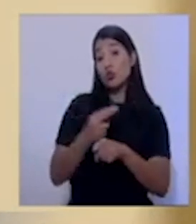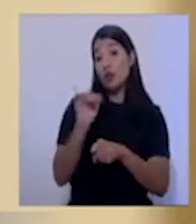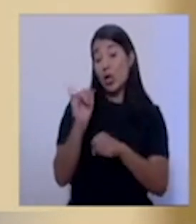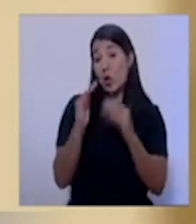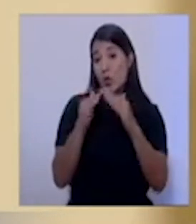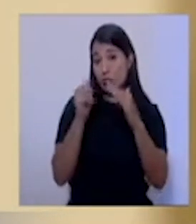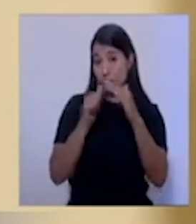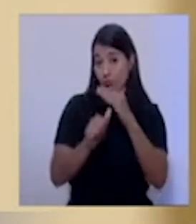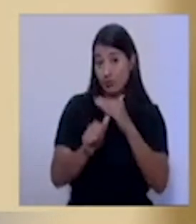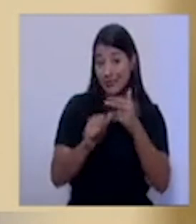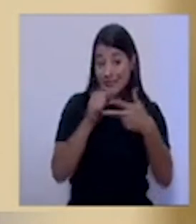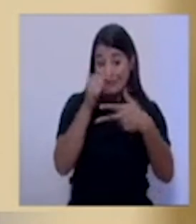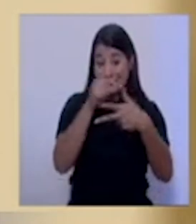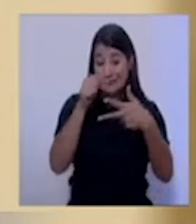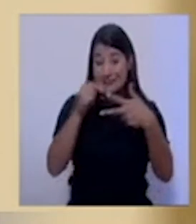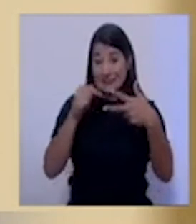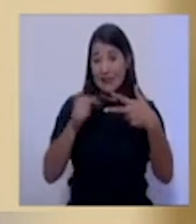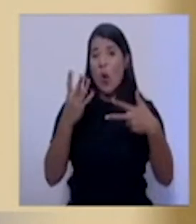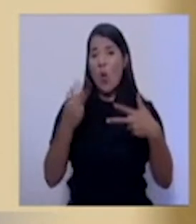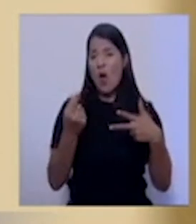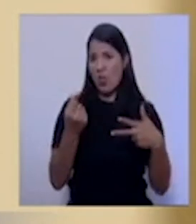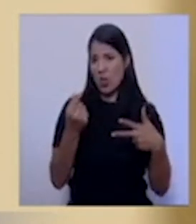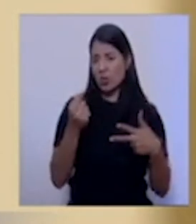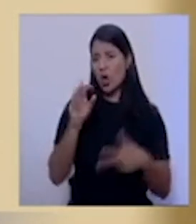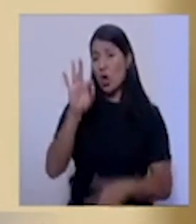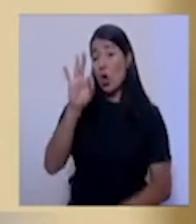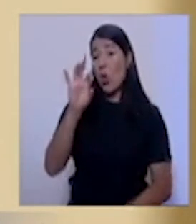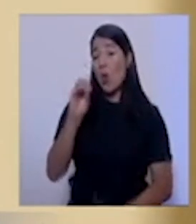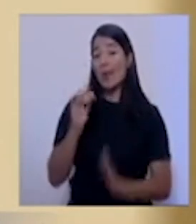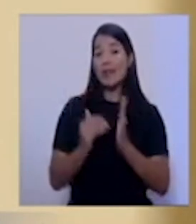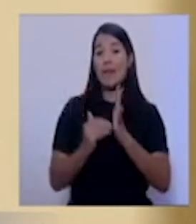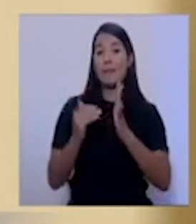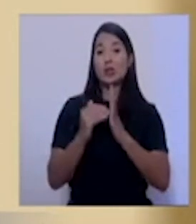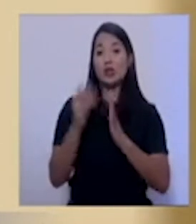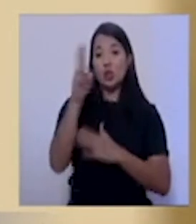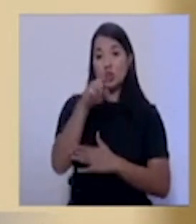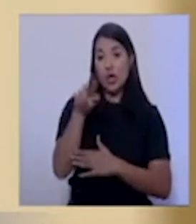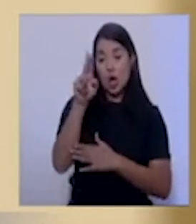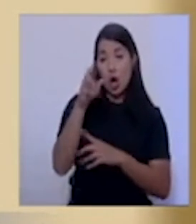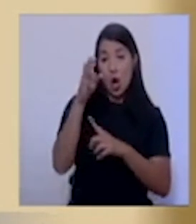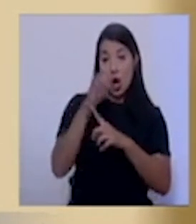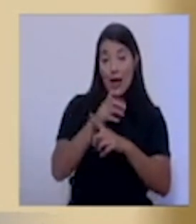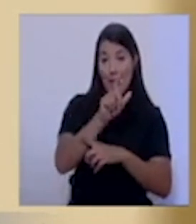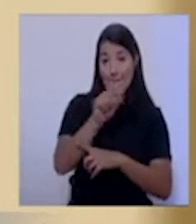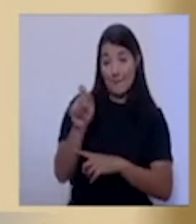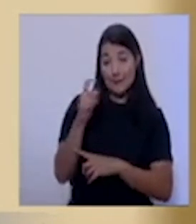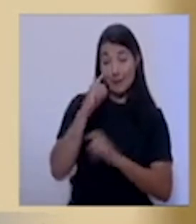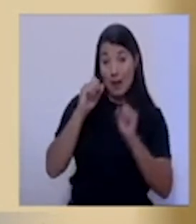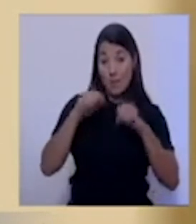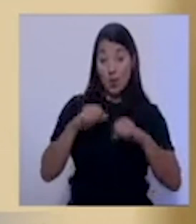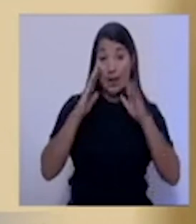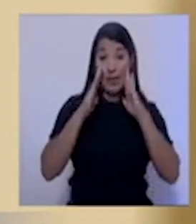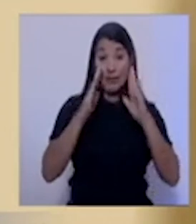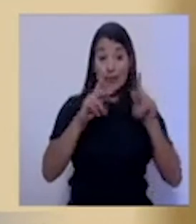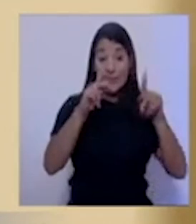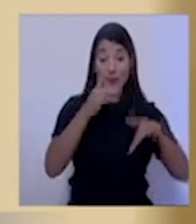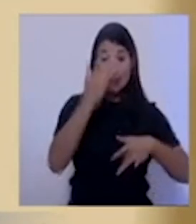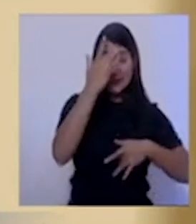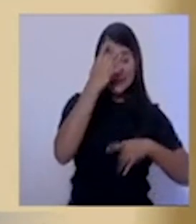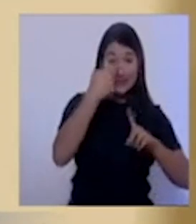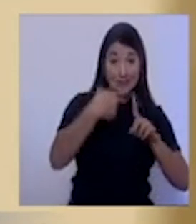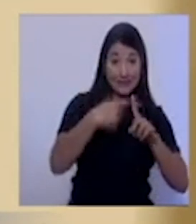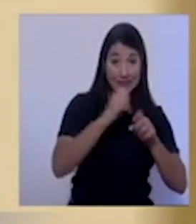una inversión mensual que ronda los 90 millones de colones para la atención tanto de población positiva